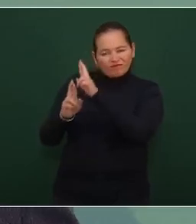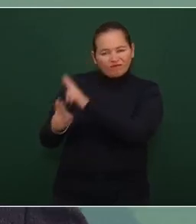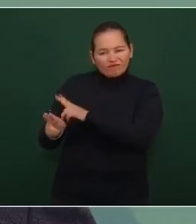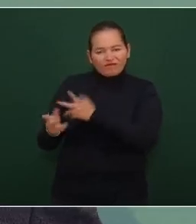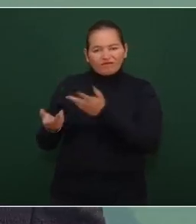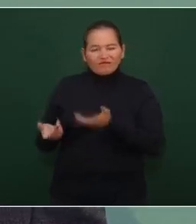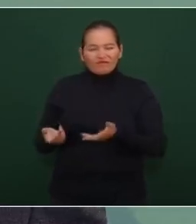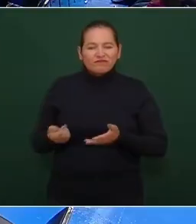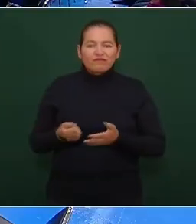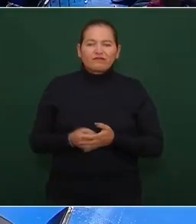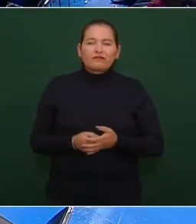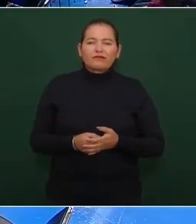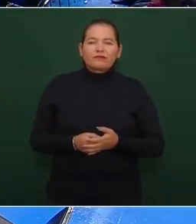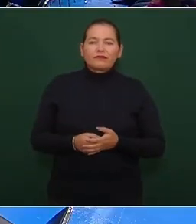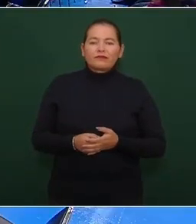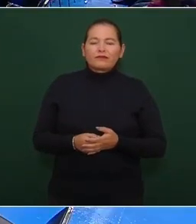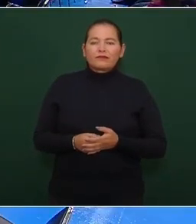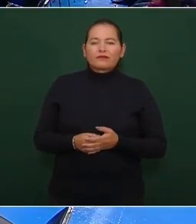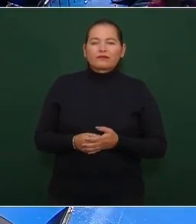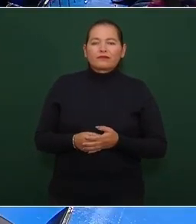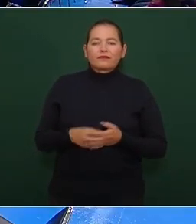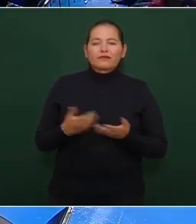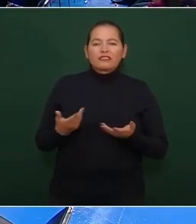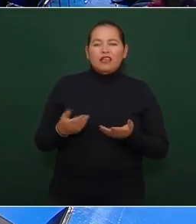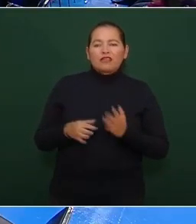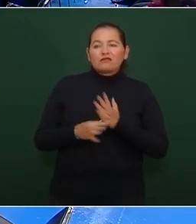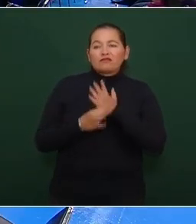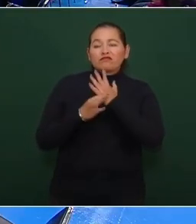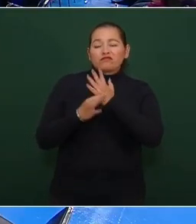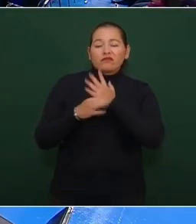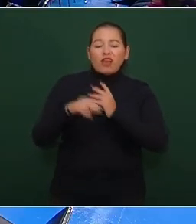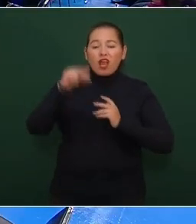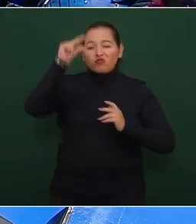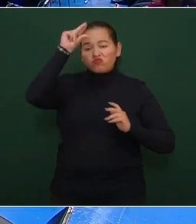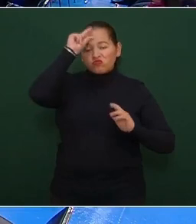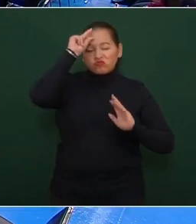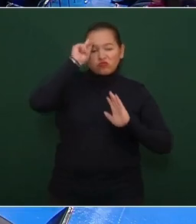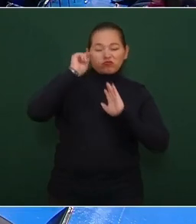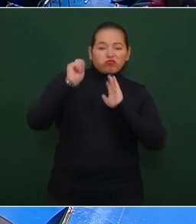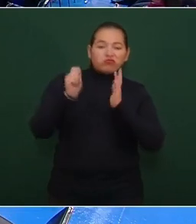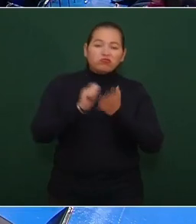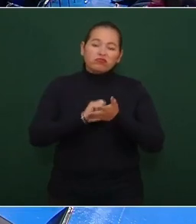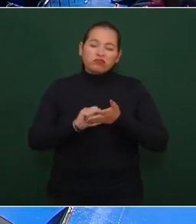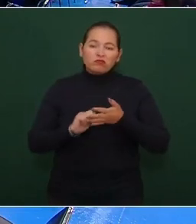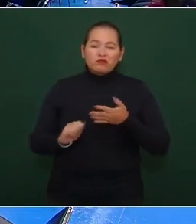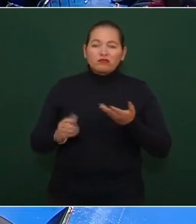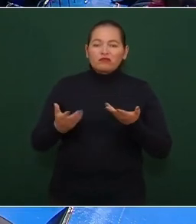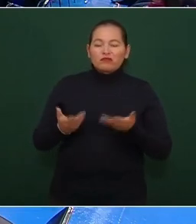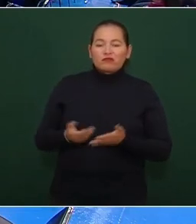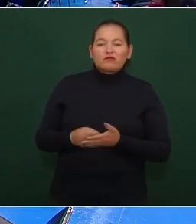pseudo intelectuales Claudio X González